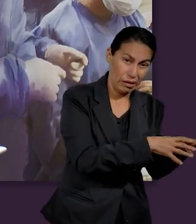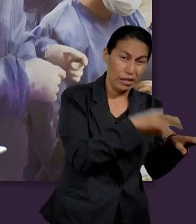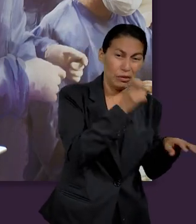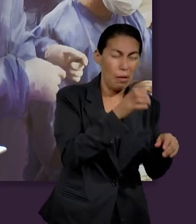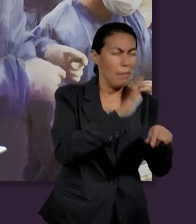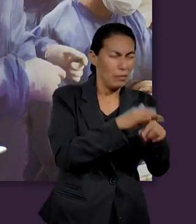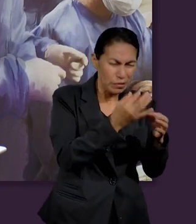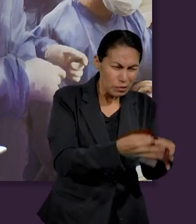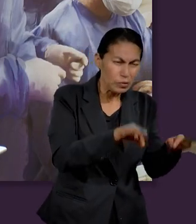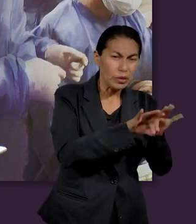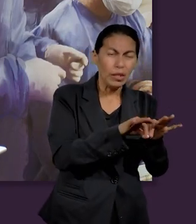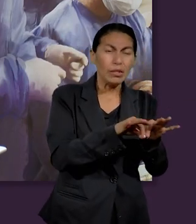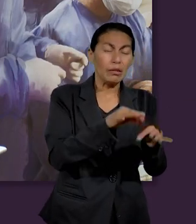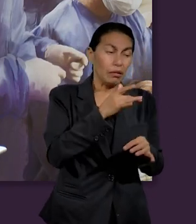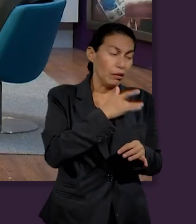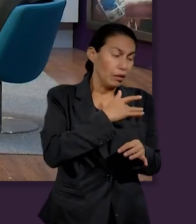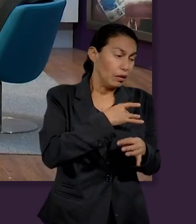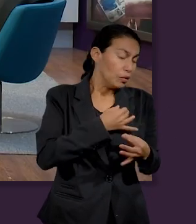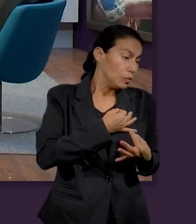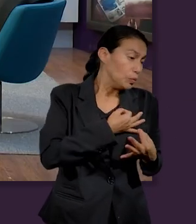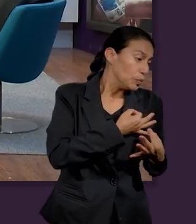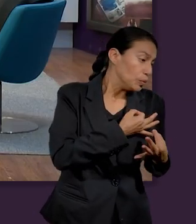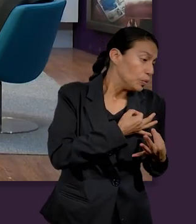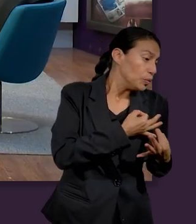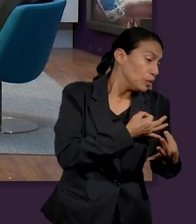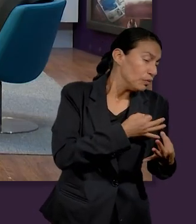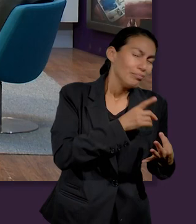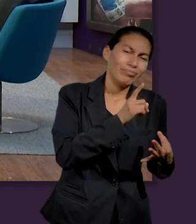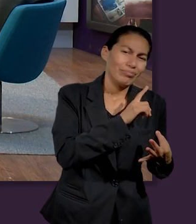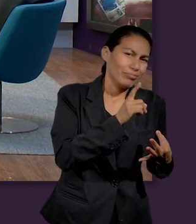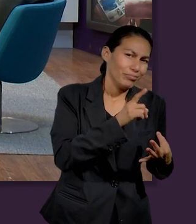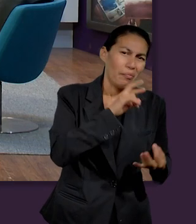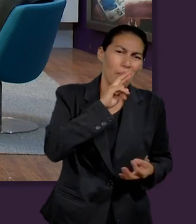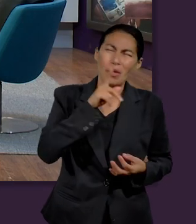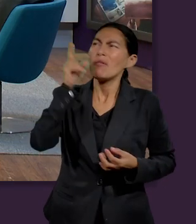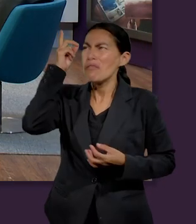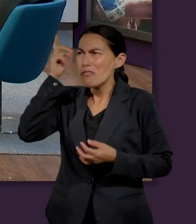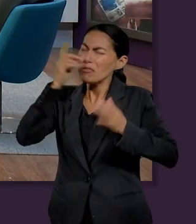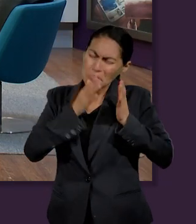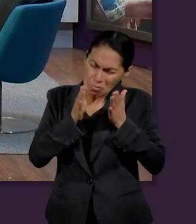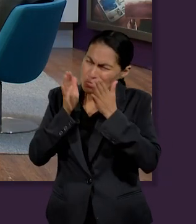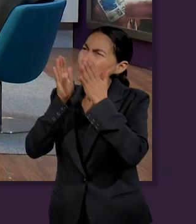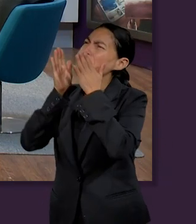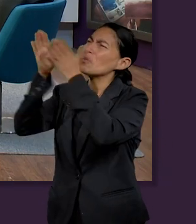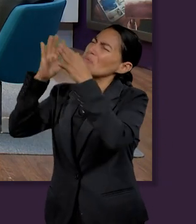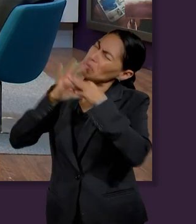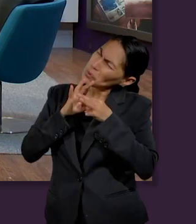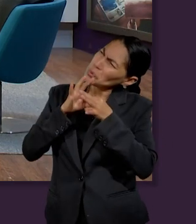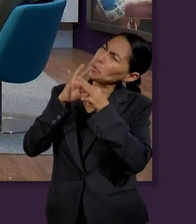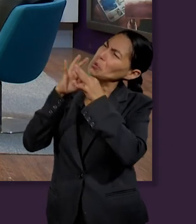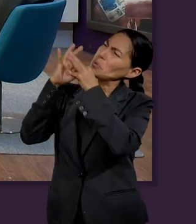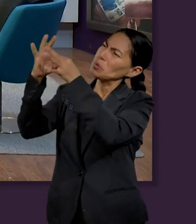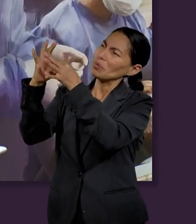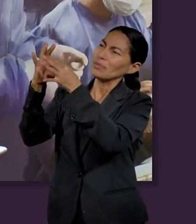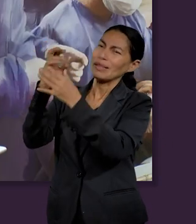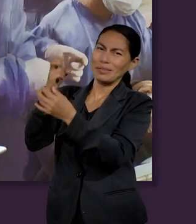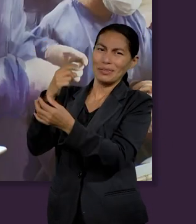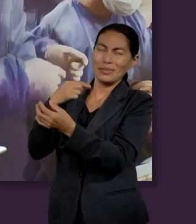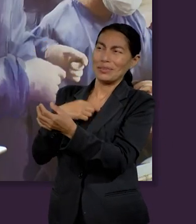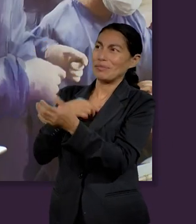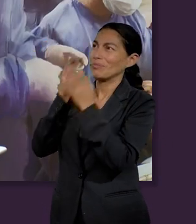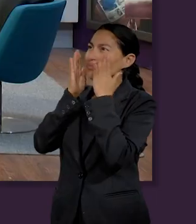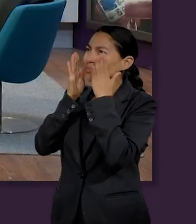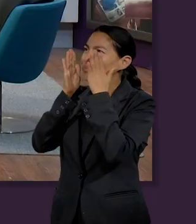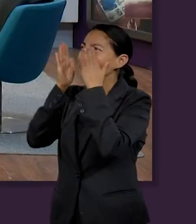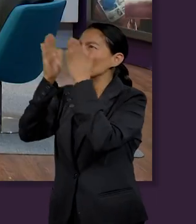sino que esté puesto totalmente en Dios para que cuando nosotros ponemos nuestro tesoro en Dios, sabemos que su plan será el mejor